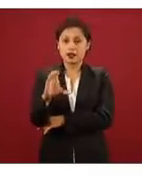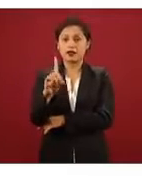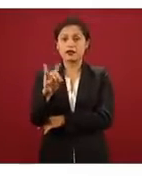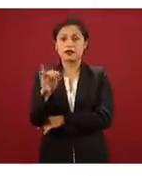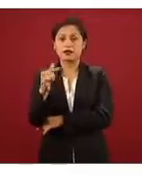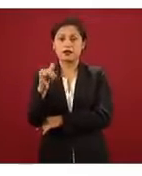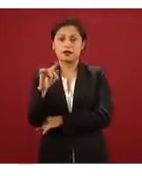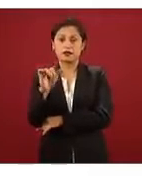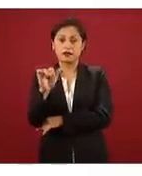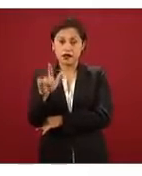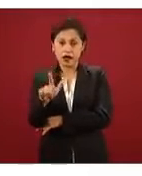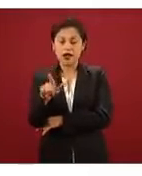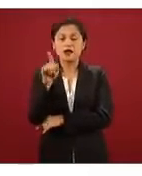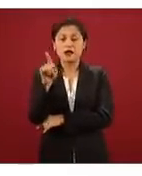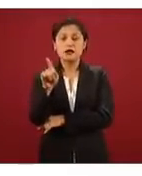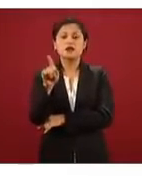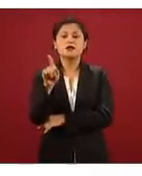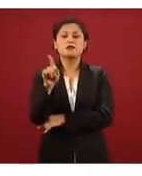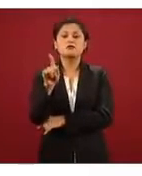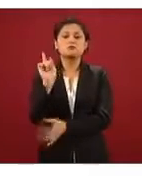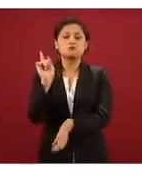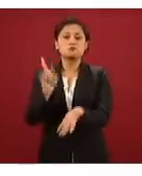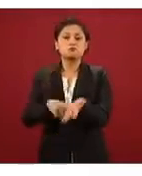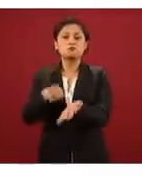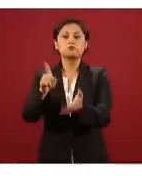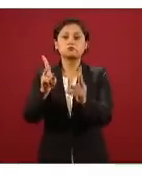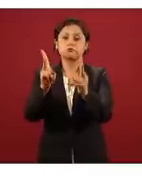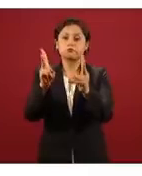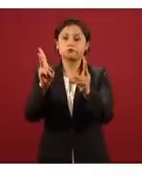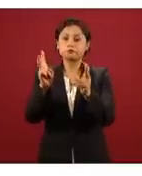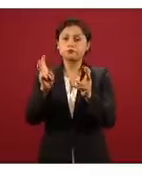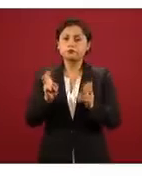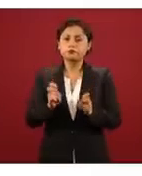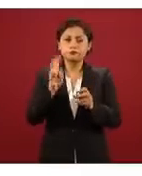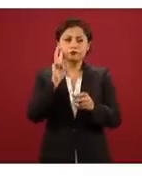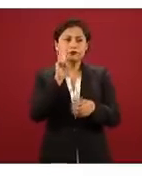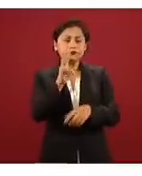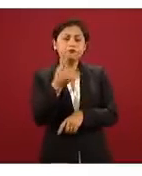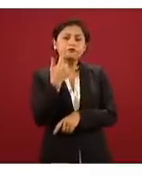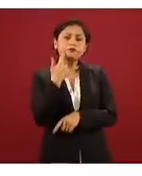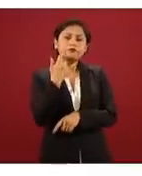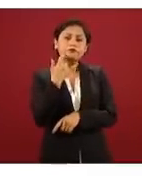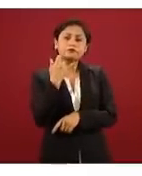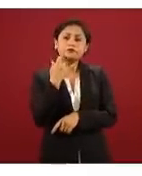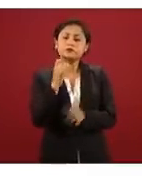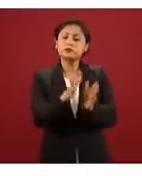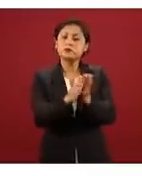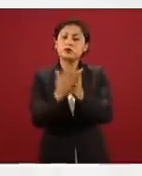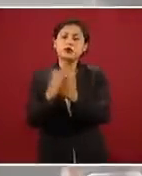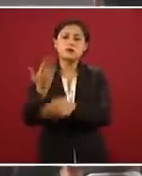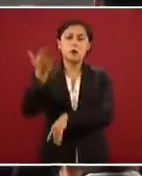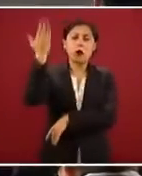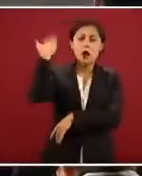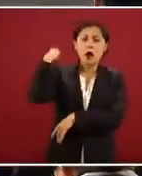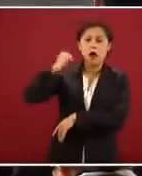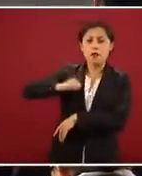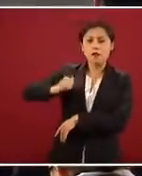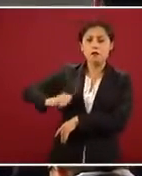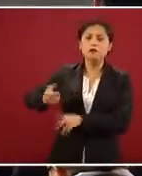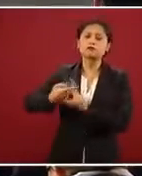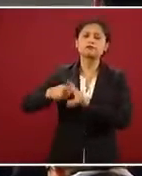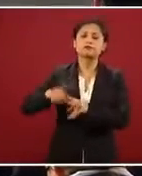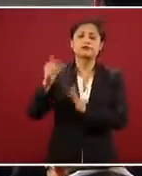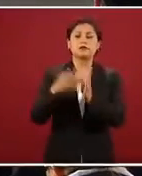consultar libros históricos desde 1960 y los libros, obviamente, actualmente